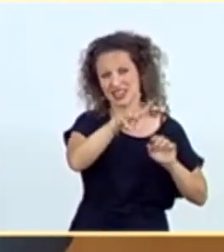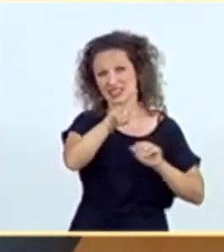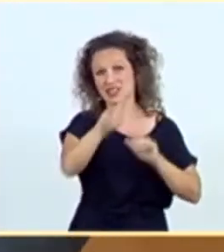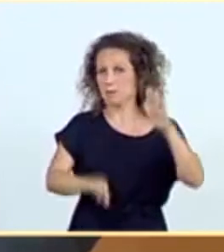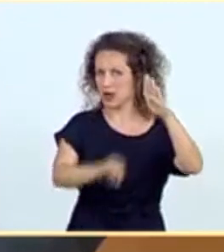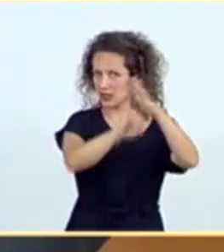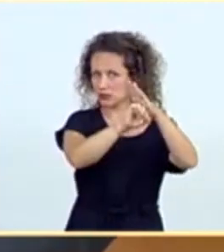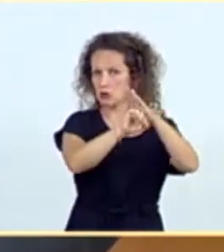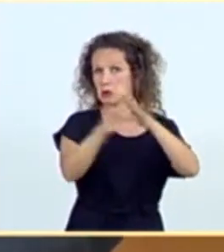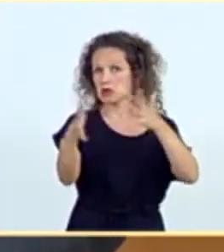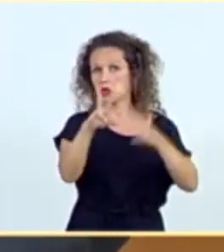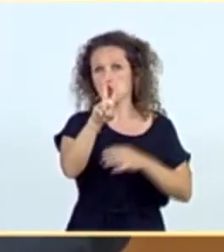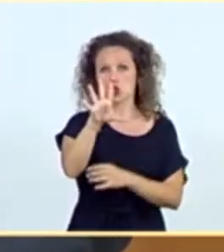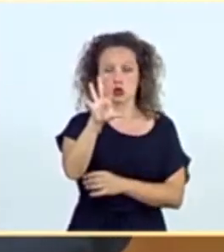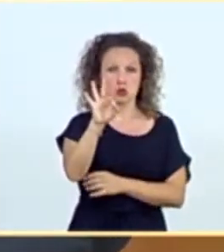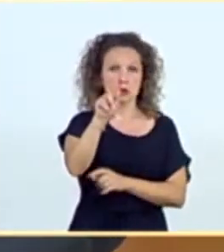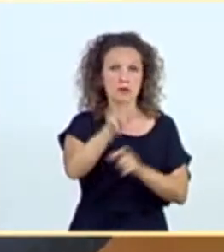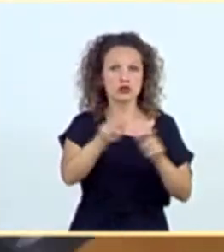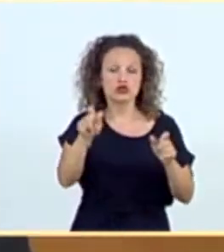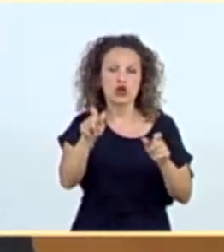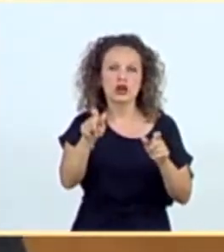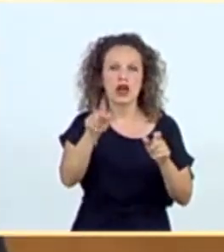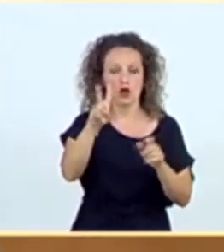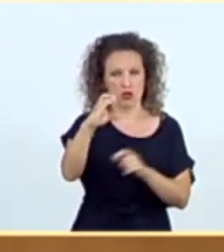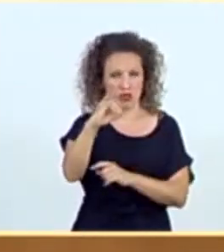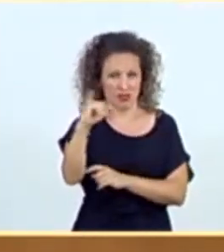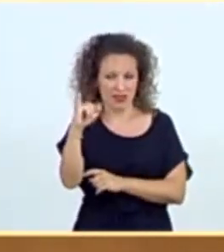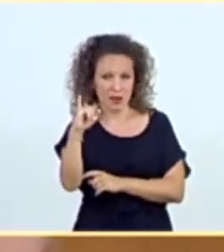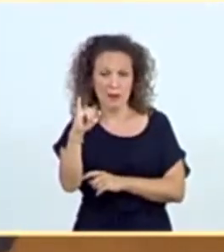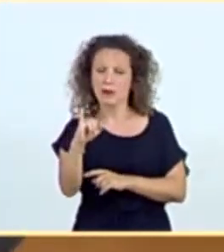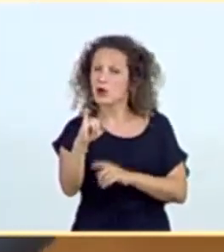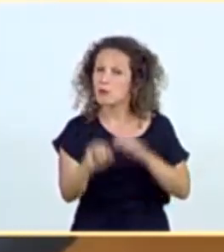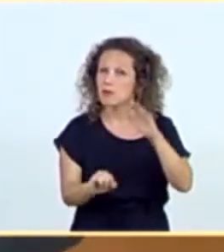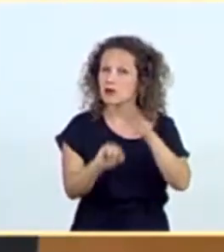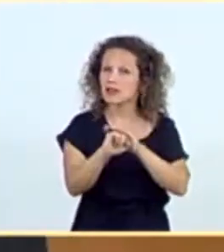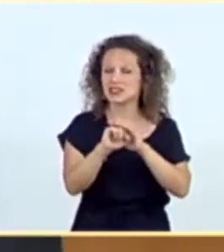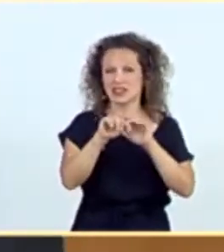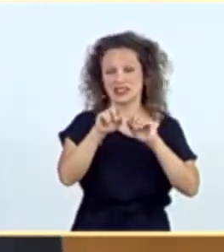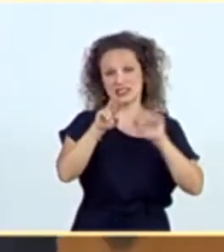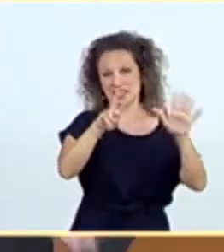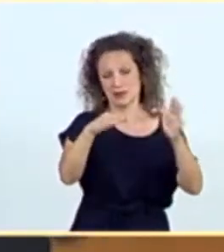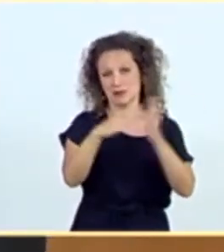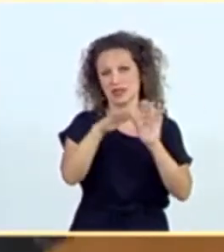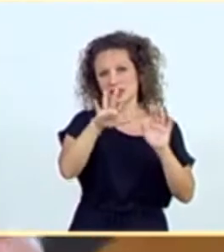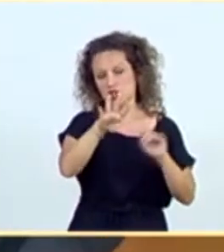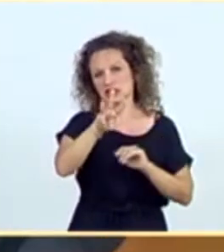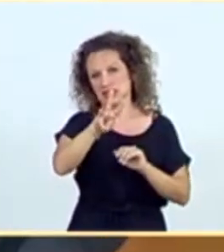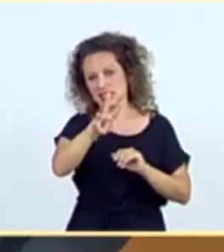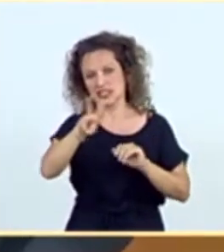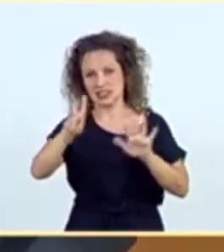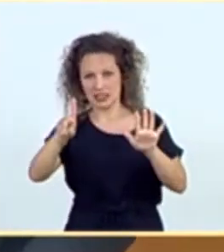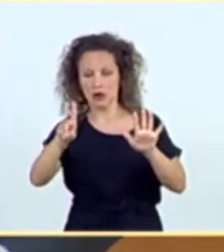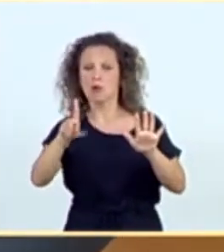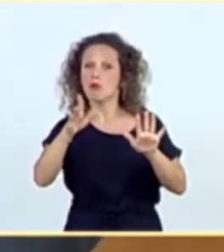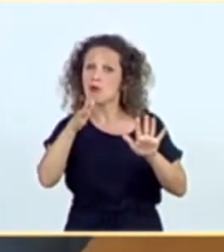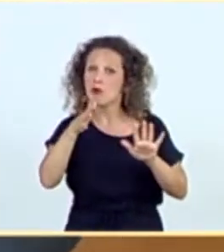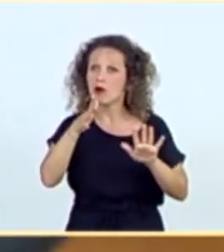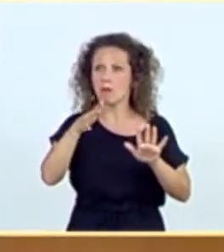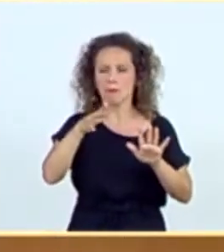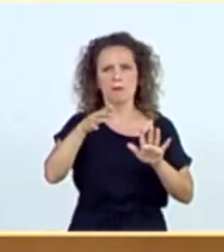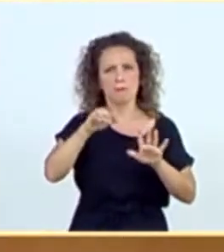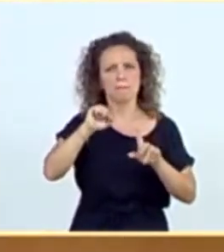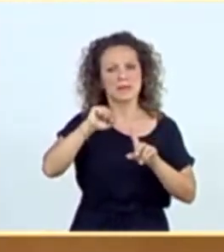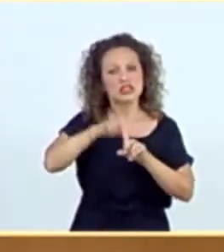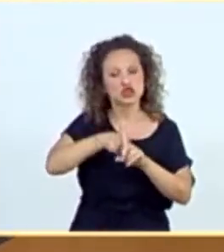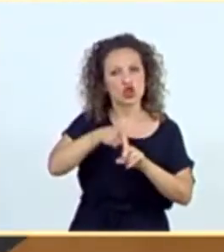250 personas en medidas de cuidados intensivos, el pico fueron 5.736. Por lo tanto, la presión, afortunadamente, digo, hospitalaria